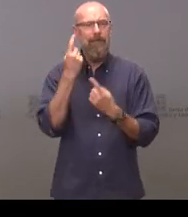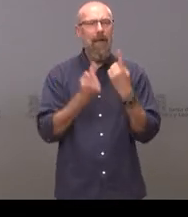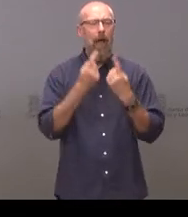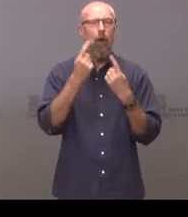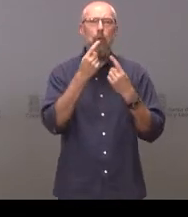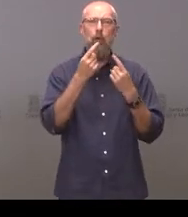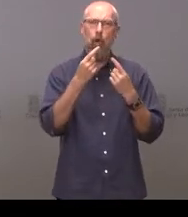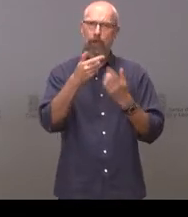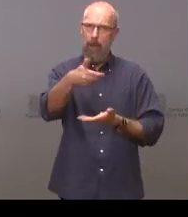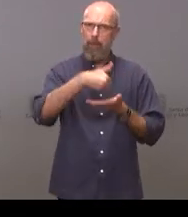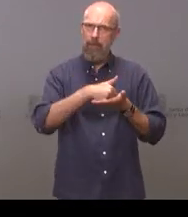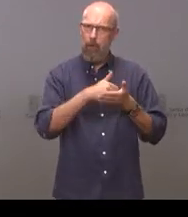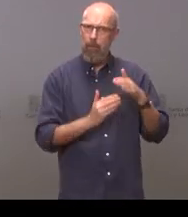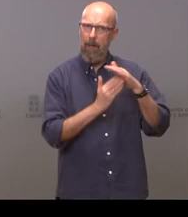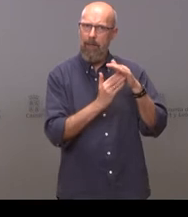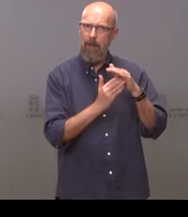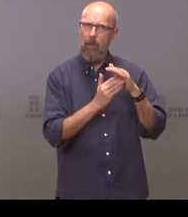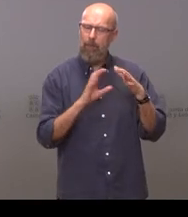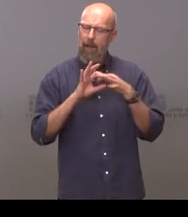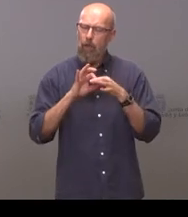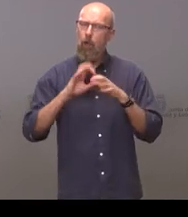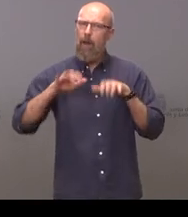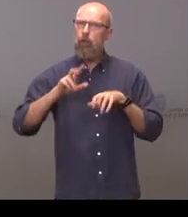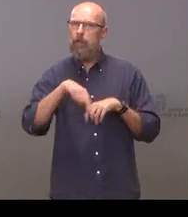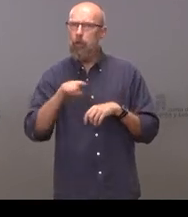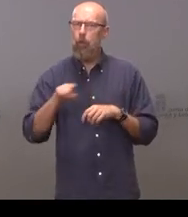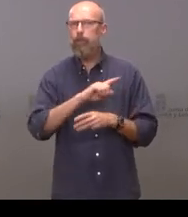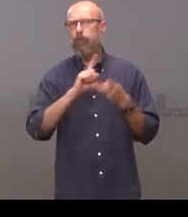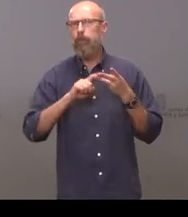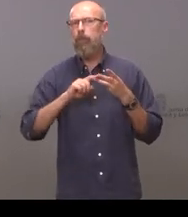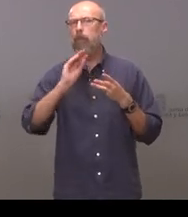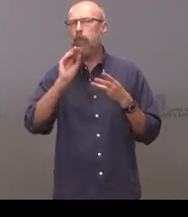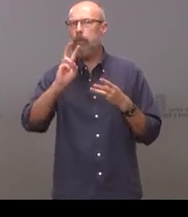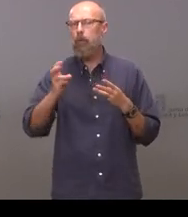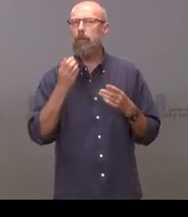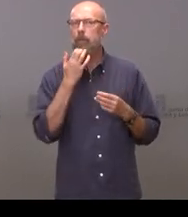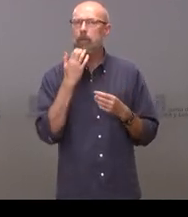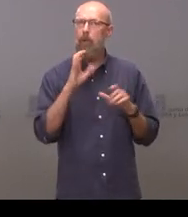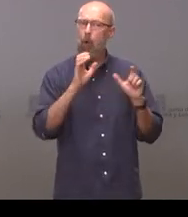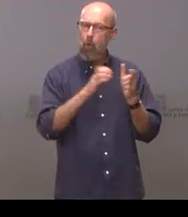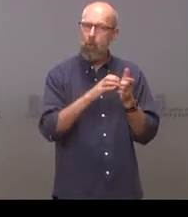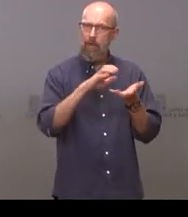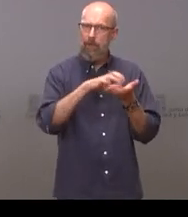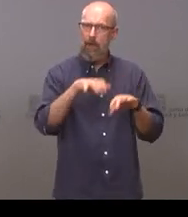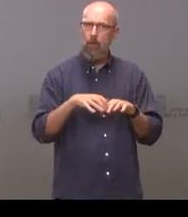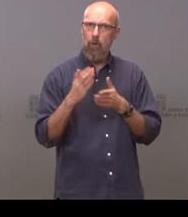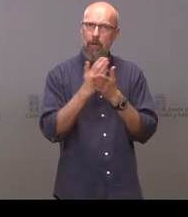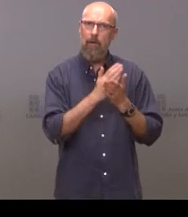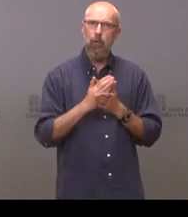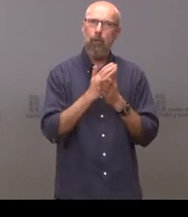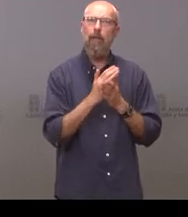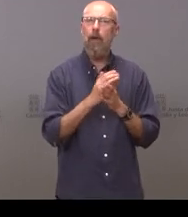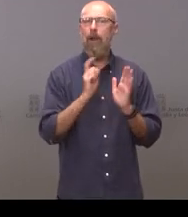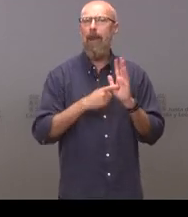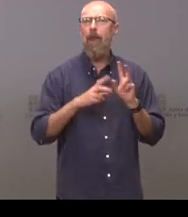momento pertenece a la provincia de León y ya por terminar una genérica y es si la junta estudia también una demora para la concesión